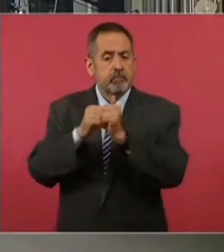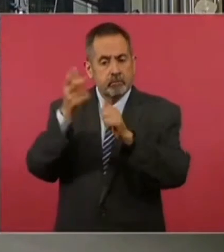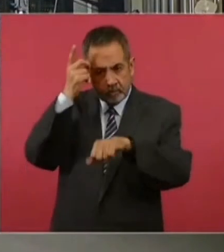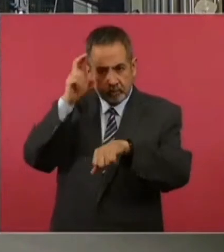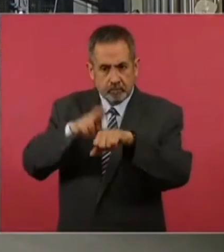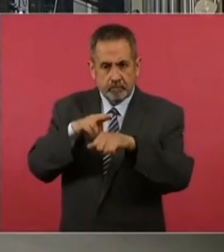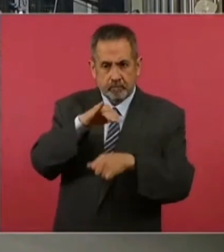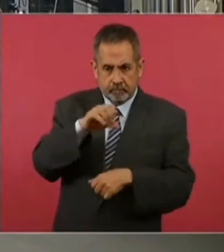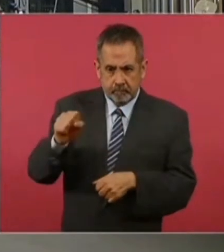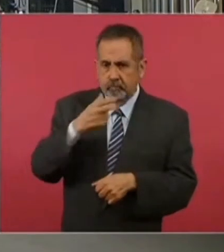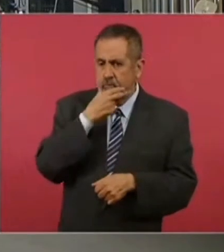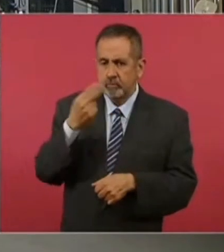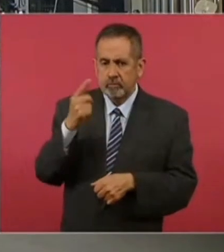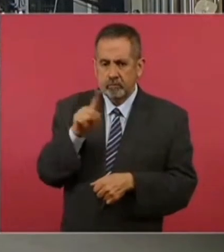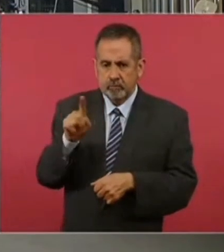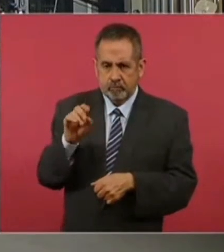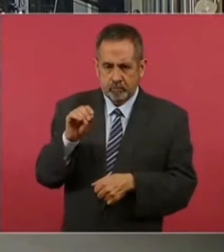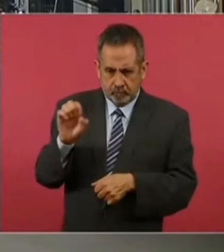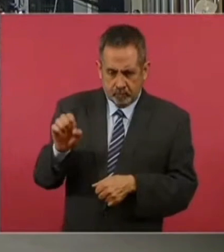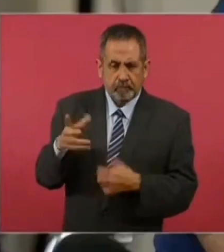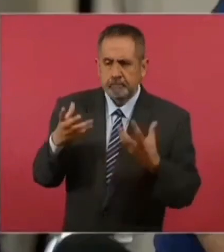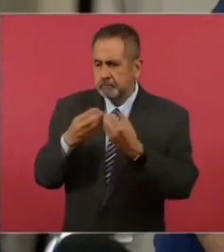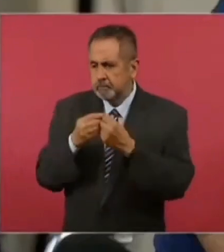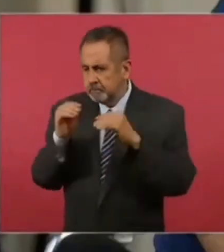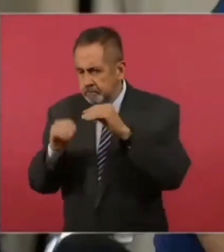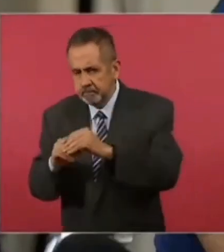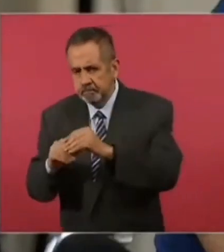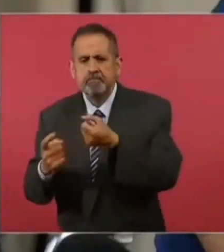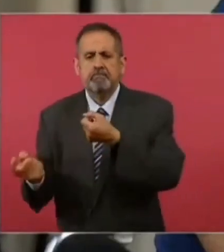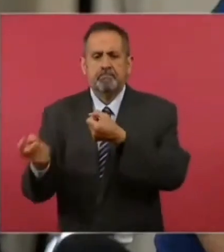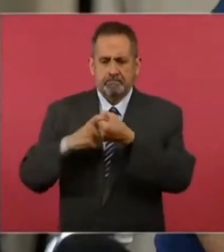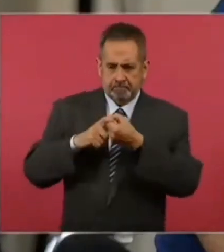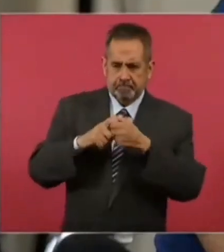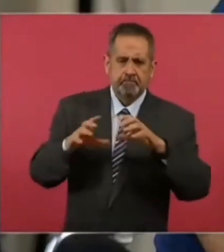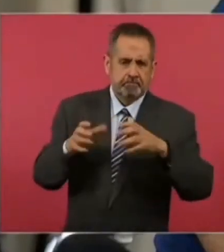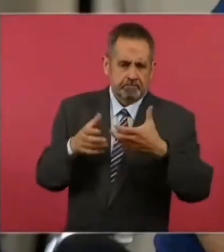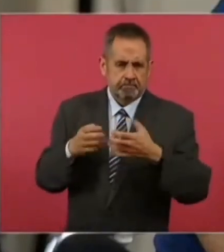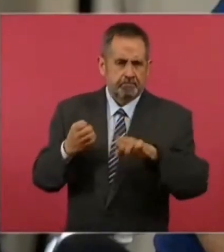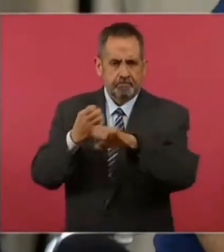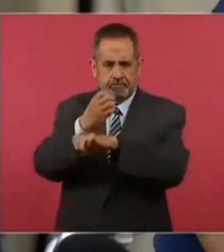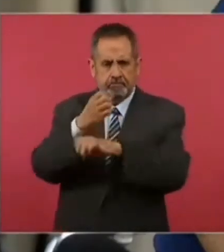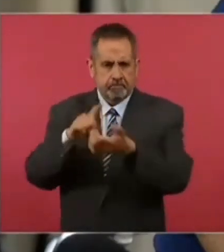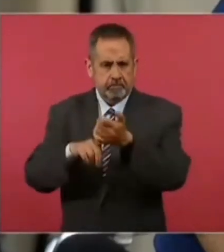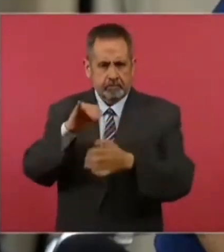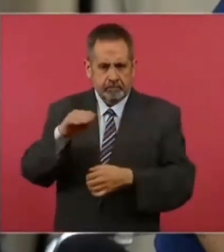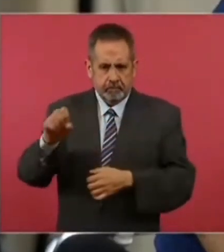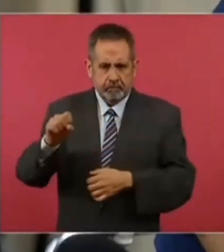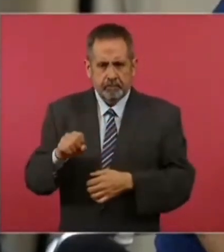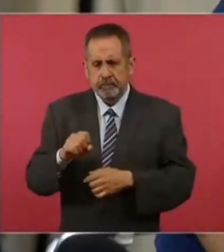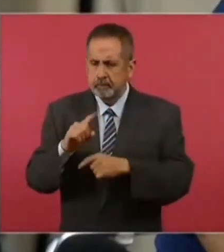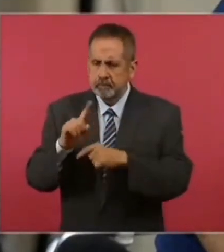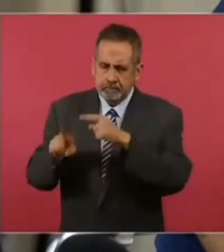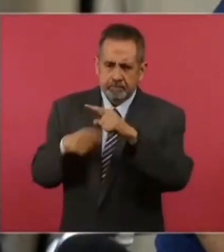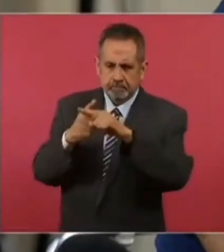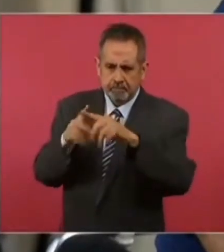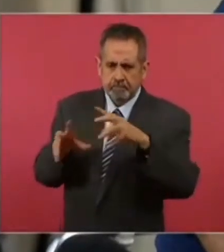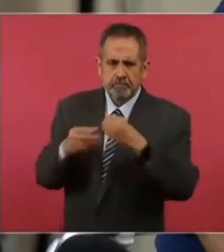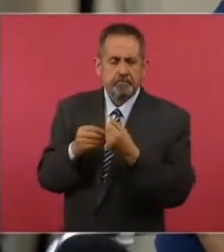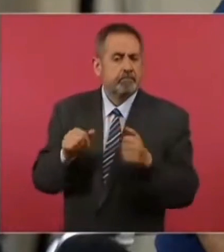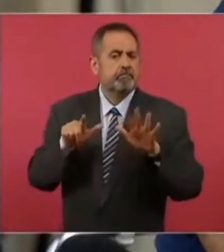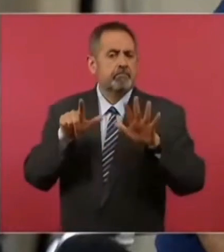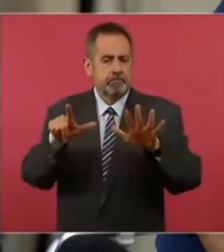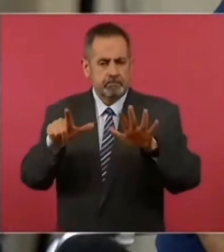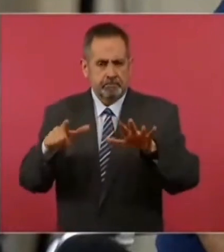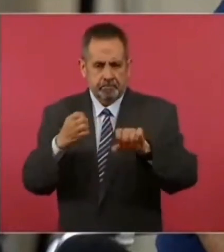del IMSS, Zoe Robledo, para analizar la incorporación del Instituto de Salud del Estado al IMSS Bienestar, sumándose a las 17